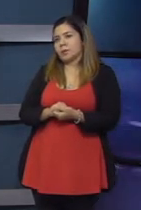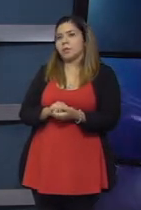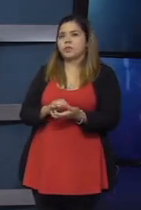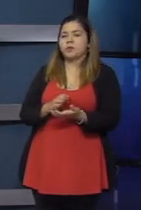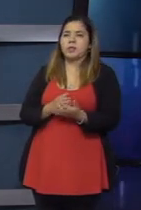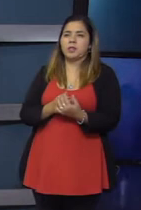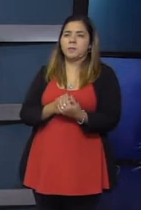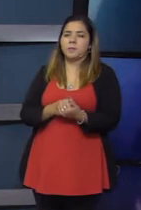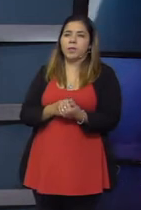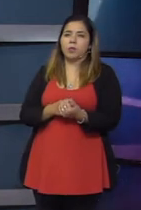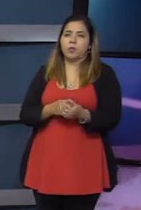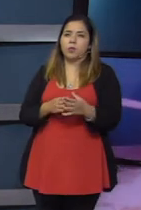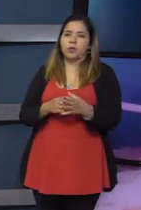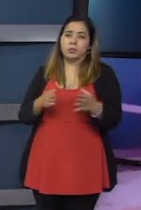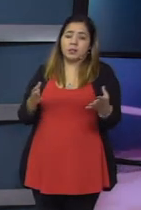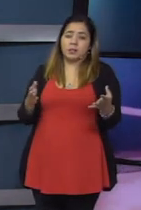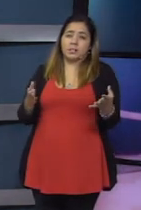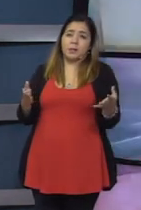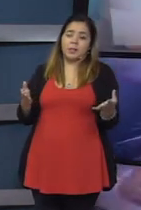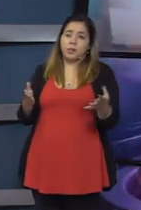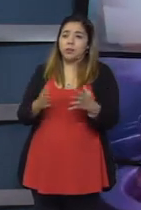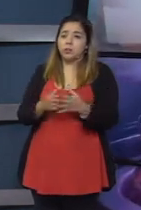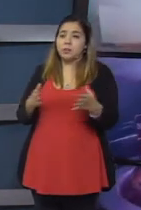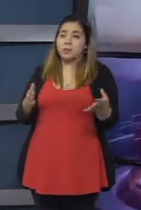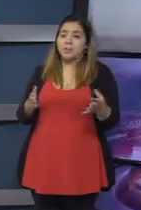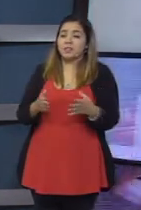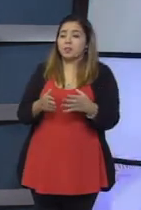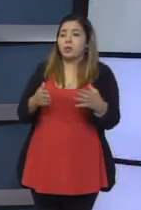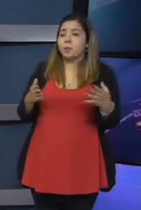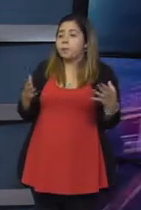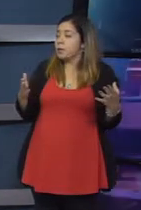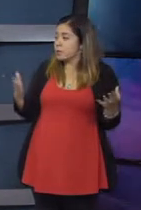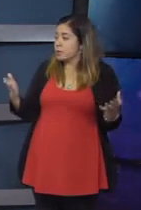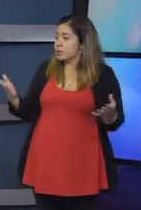que estén en actividad o que se creen en algún momento. Claro.